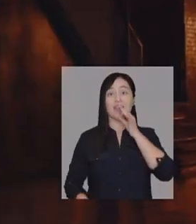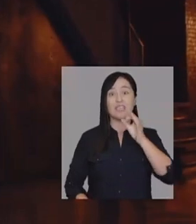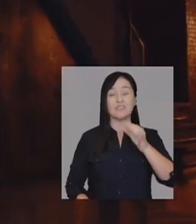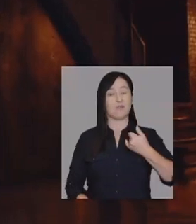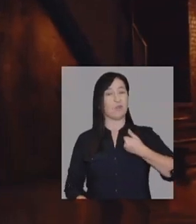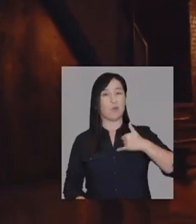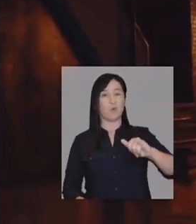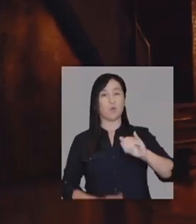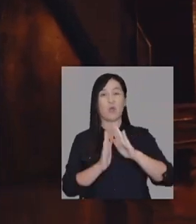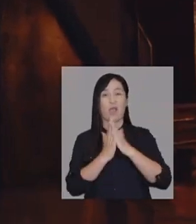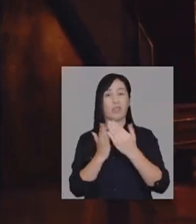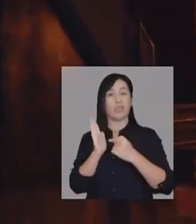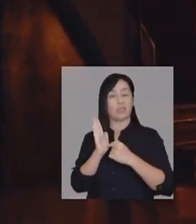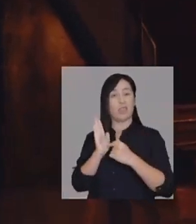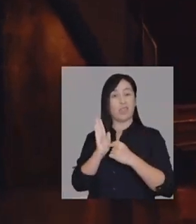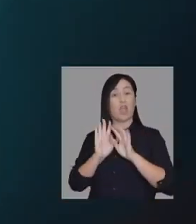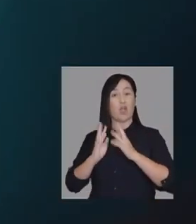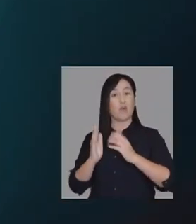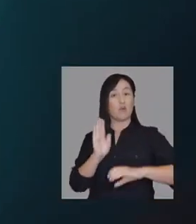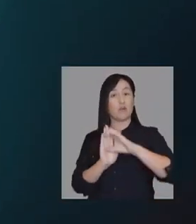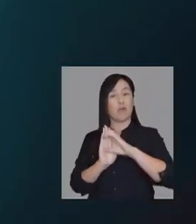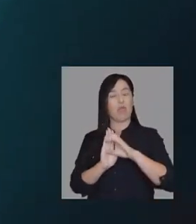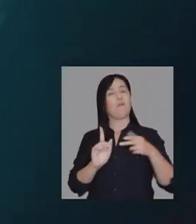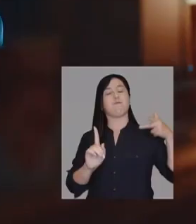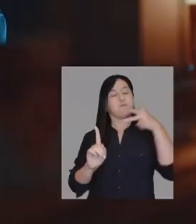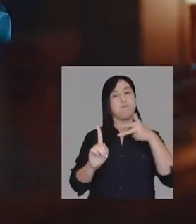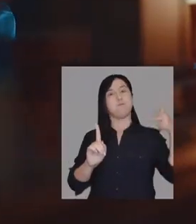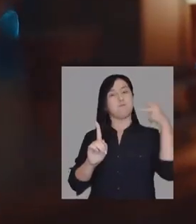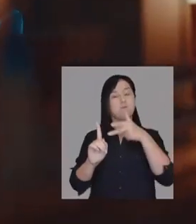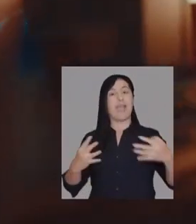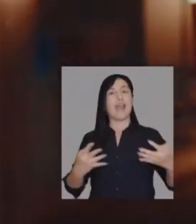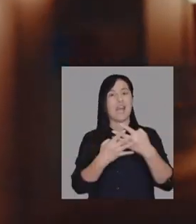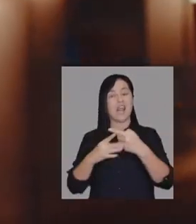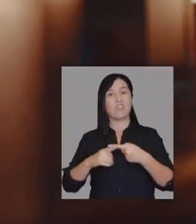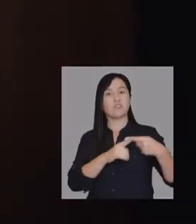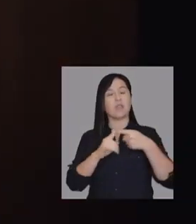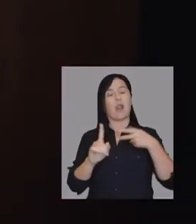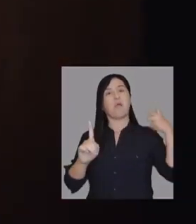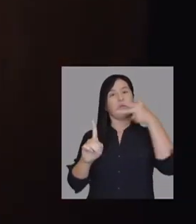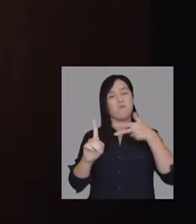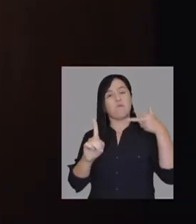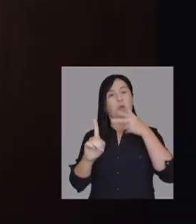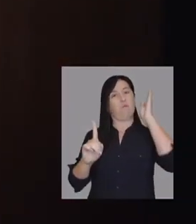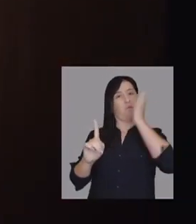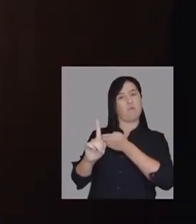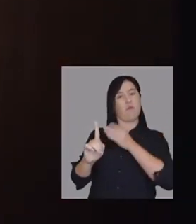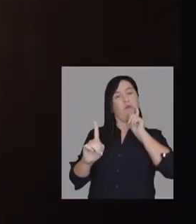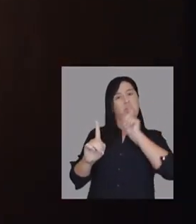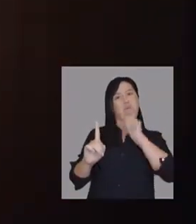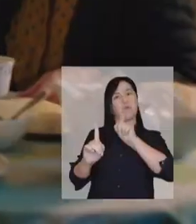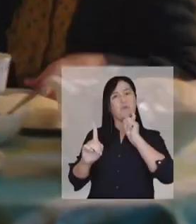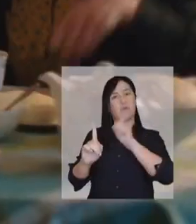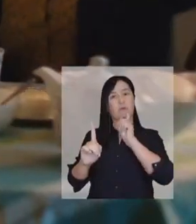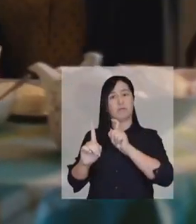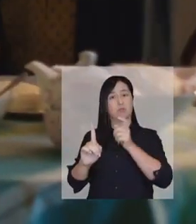decir Que no te gustaba el texto Que hayan escrito los constitucionales Te funaban de una Te hacían bullying en las redes Te censuraban